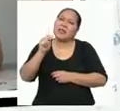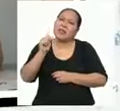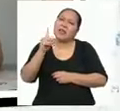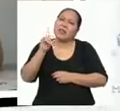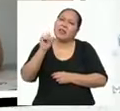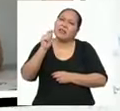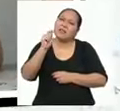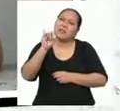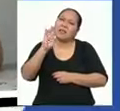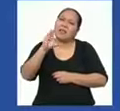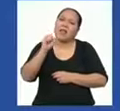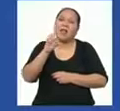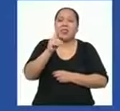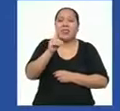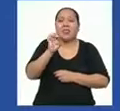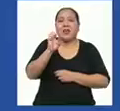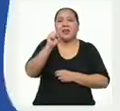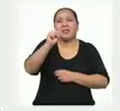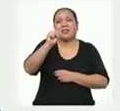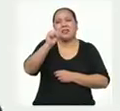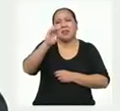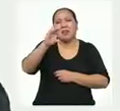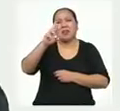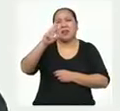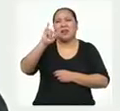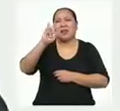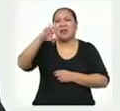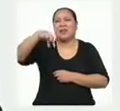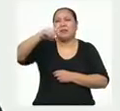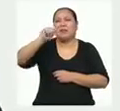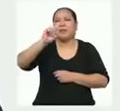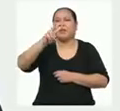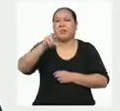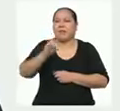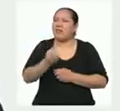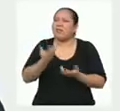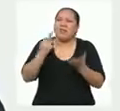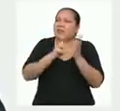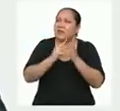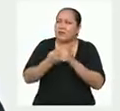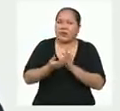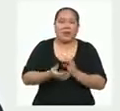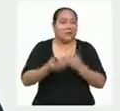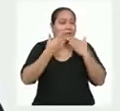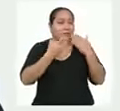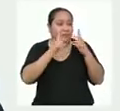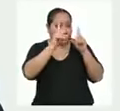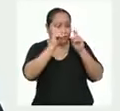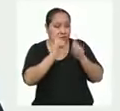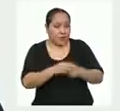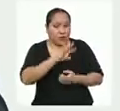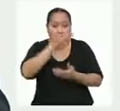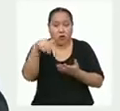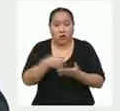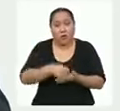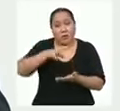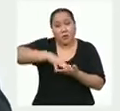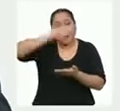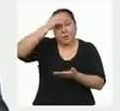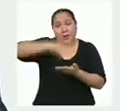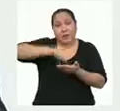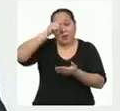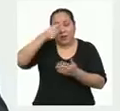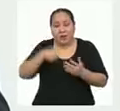explicar más en qué consiste eso? Gracias por la pregunta. Todo lo que hemos aprendido hoy